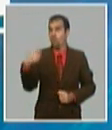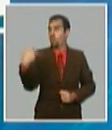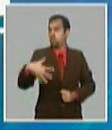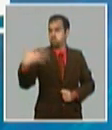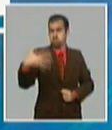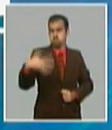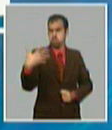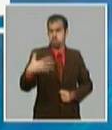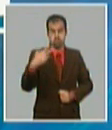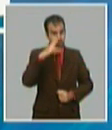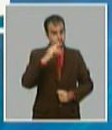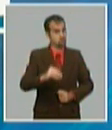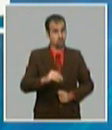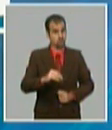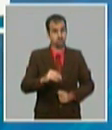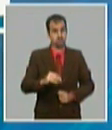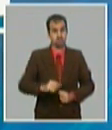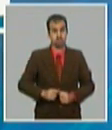especulativos